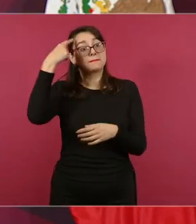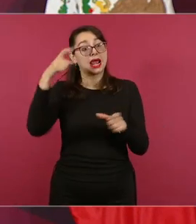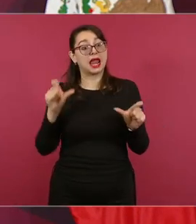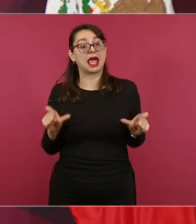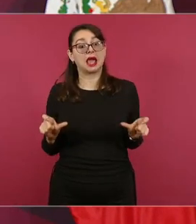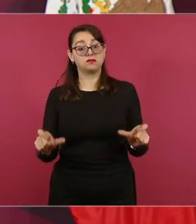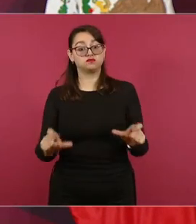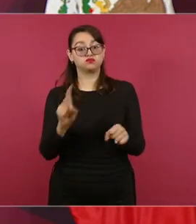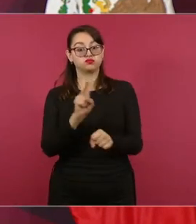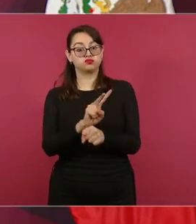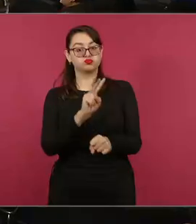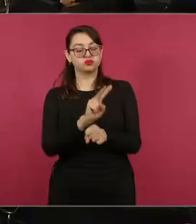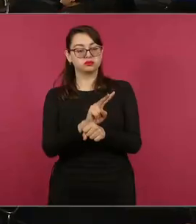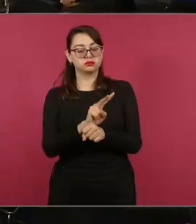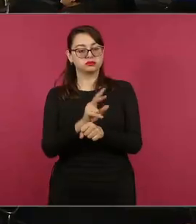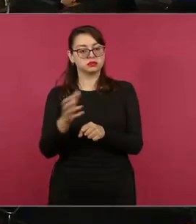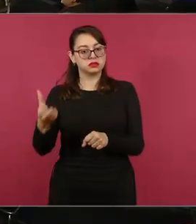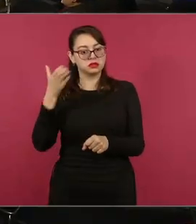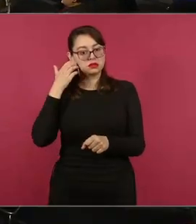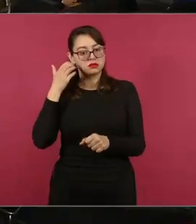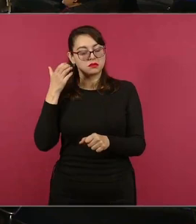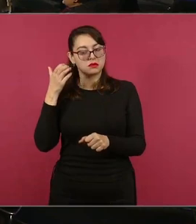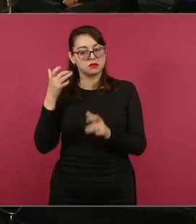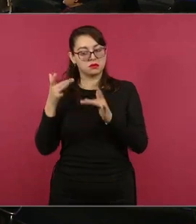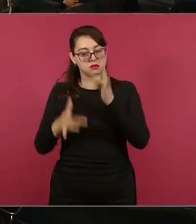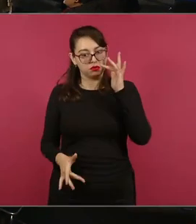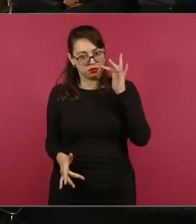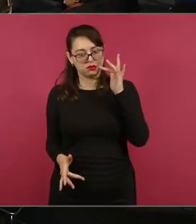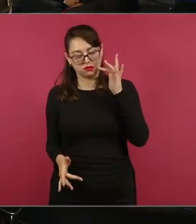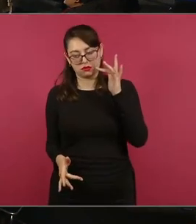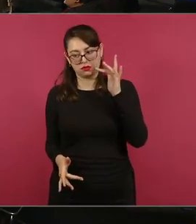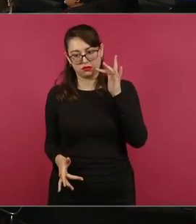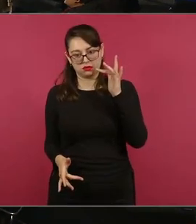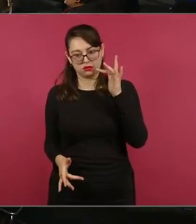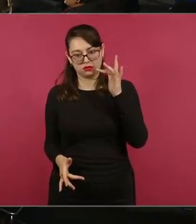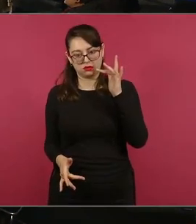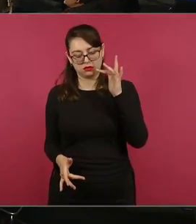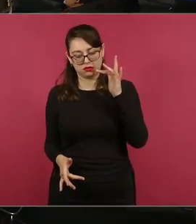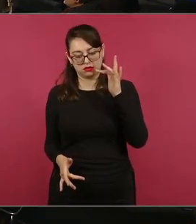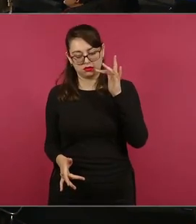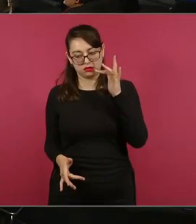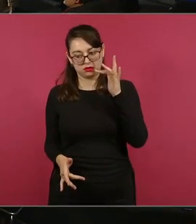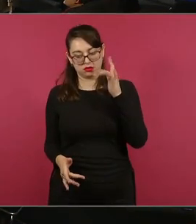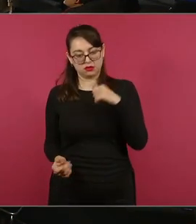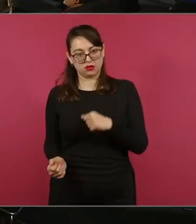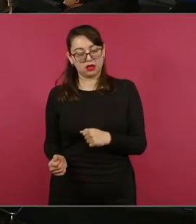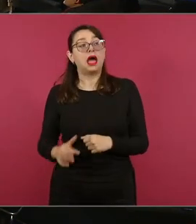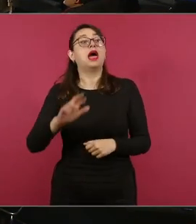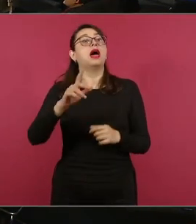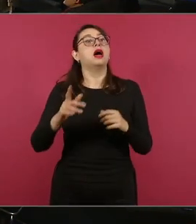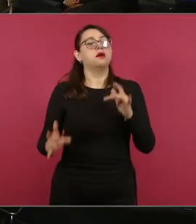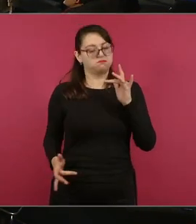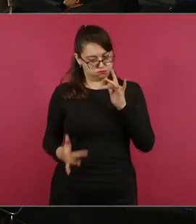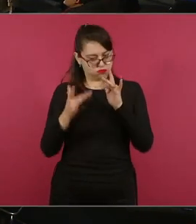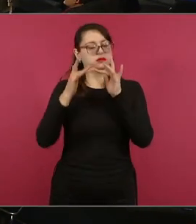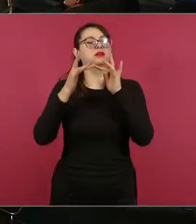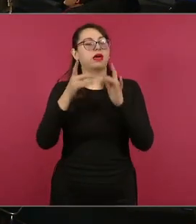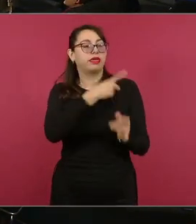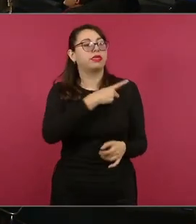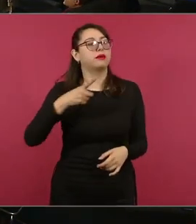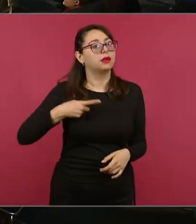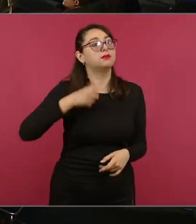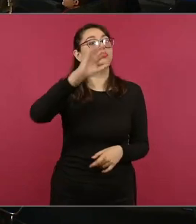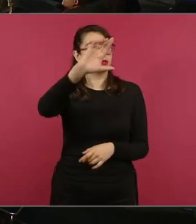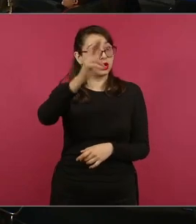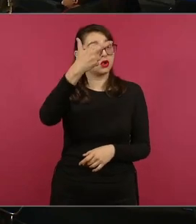de la base naval hacia el aeropuerto. En lo que